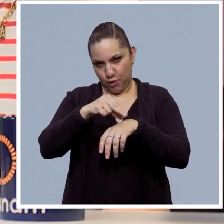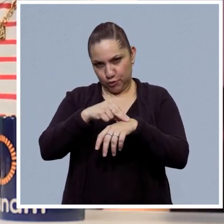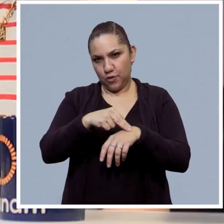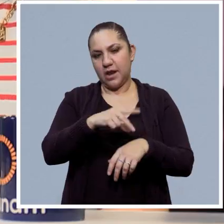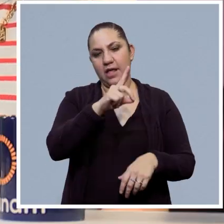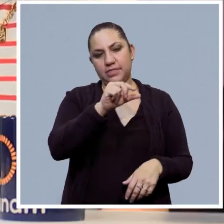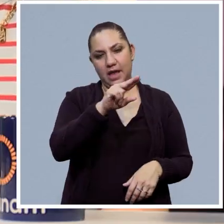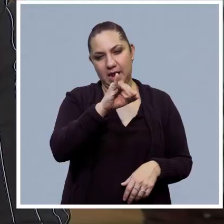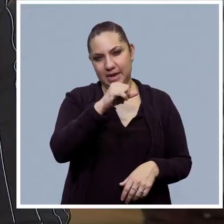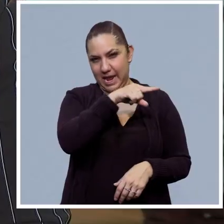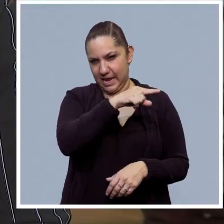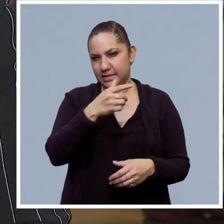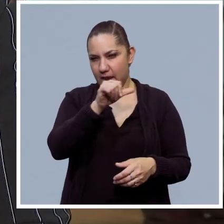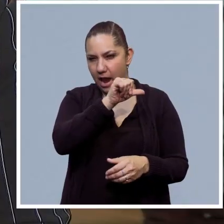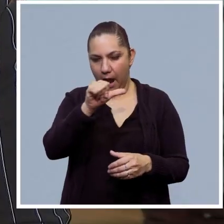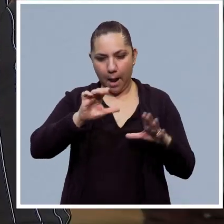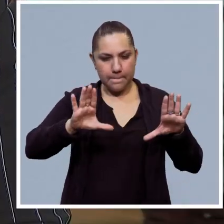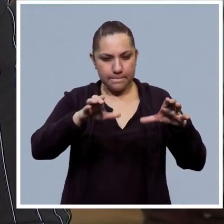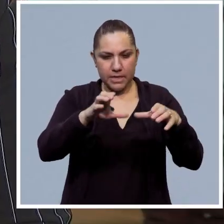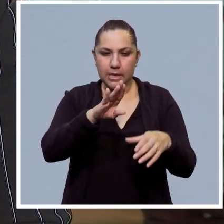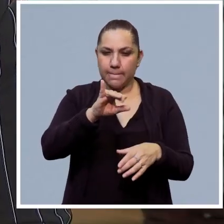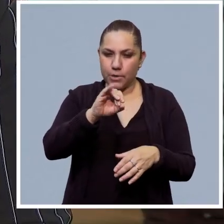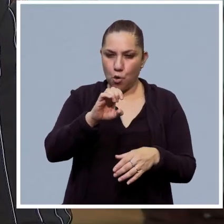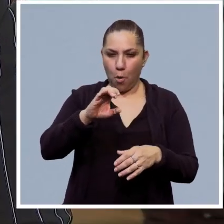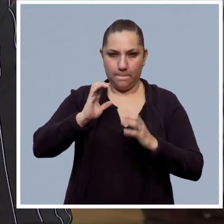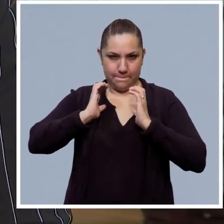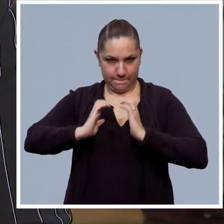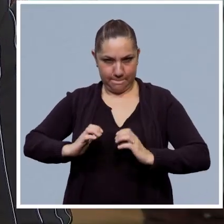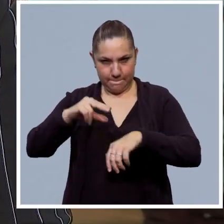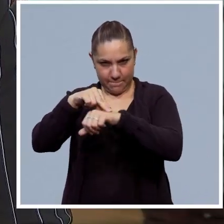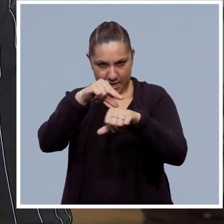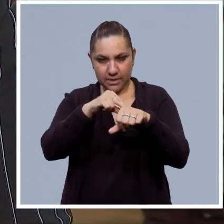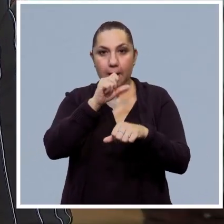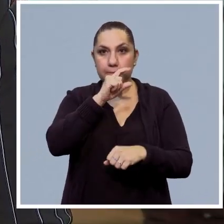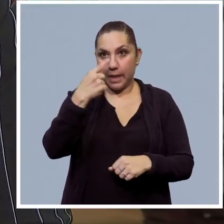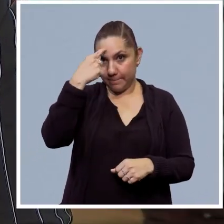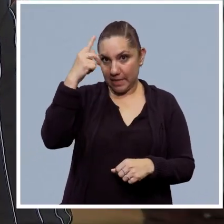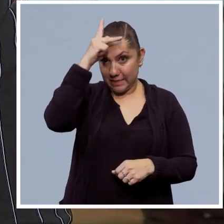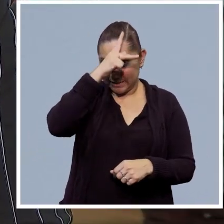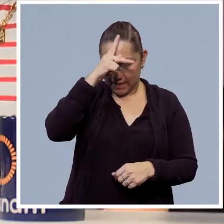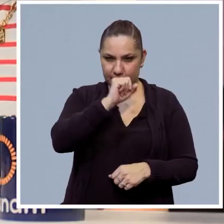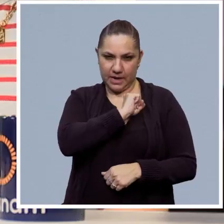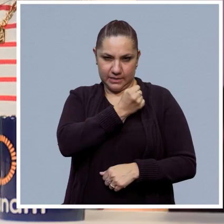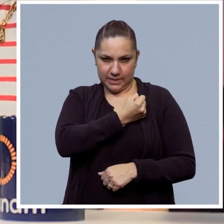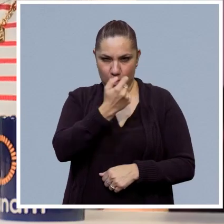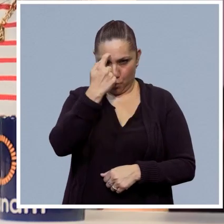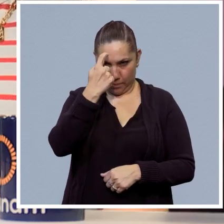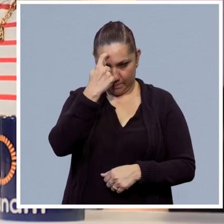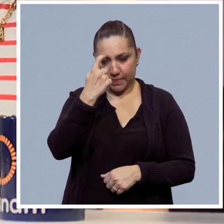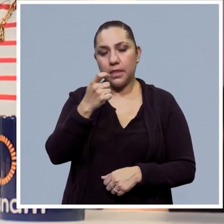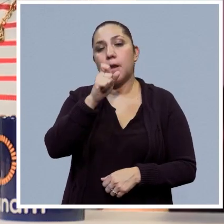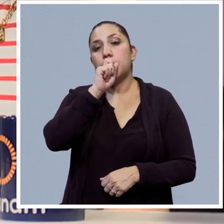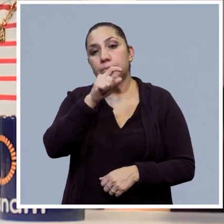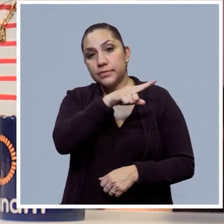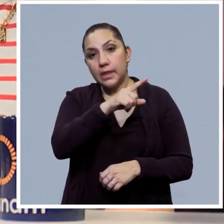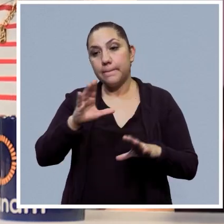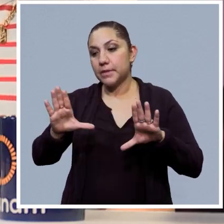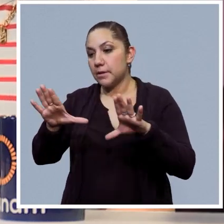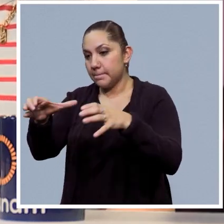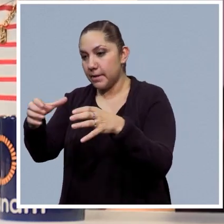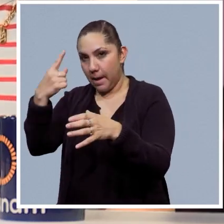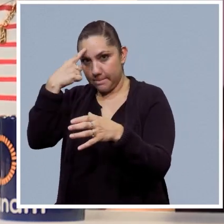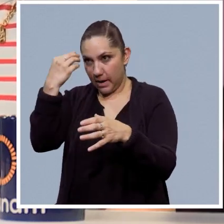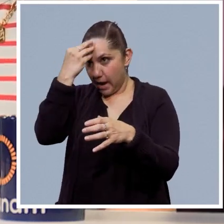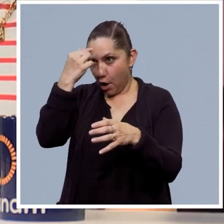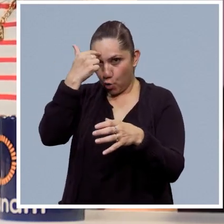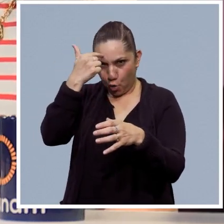Ella es profesora de los departamentos de informática biomédica y psiquiatría y salud mental, así como la responsable del laboratorio de cómputo cognitivo de